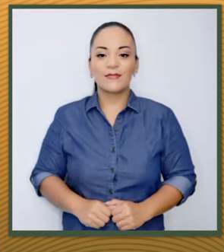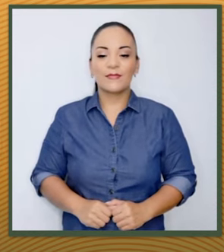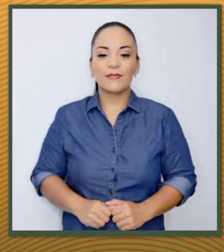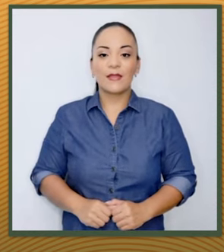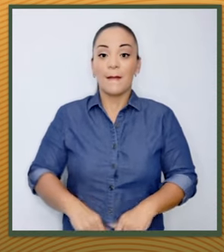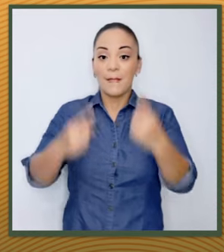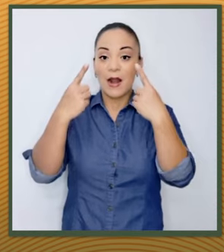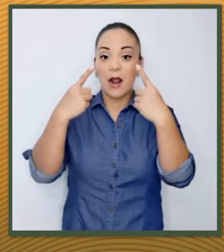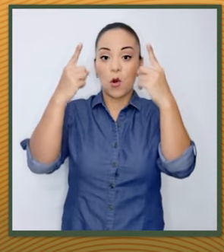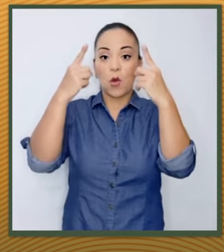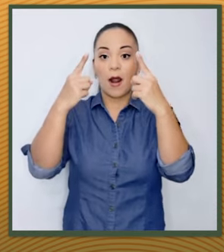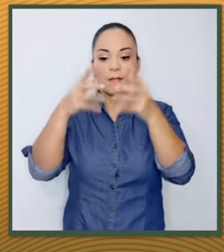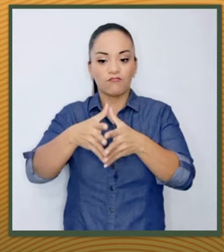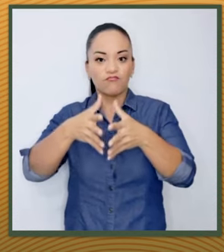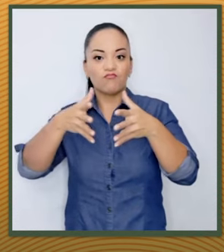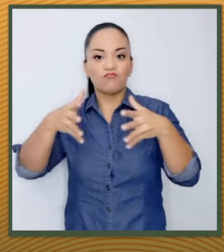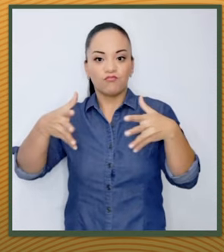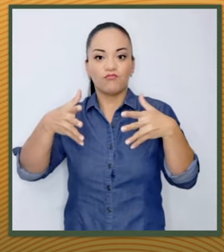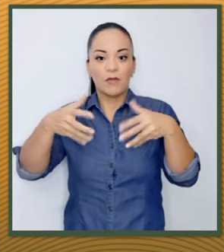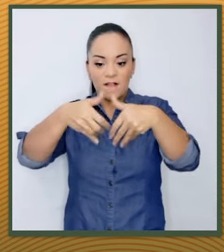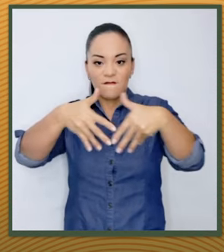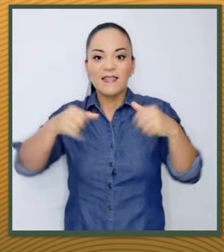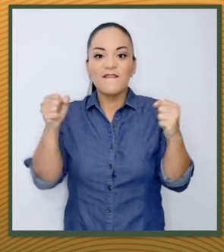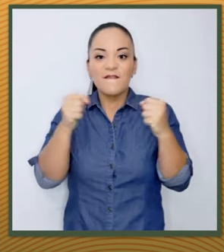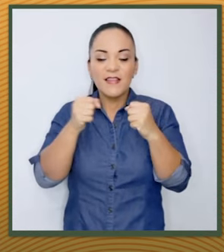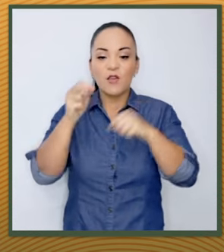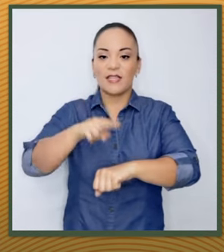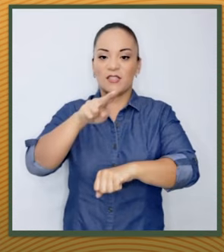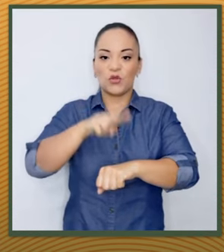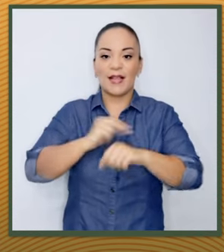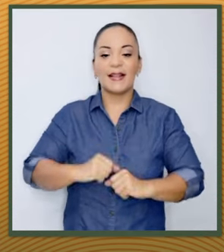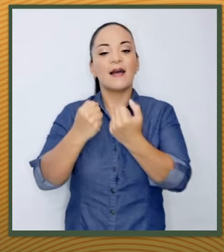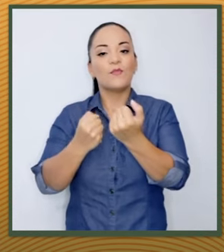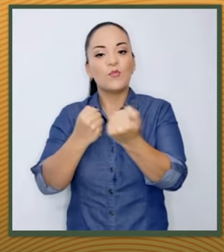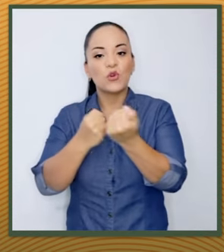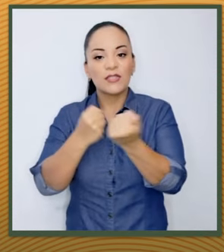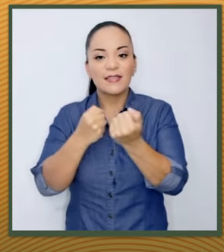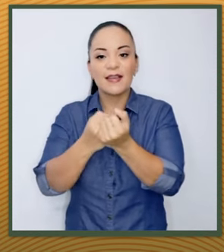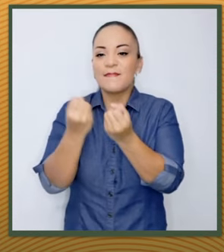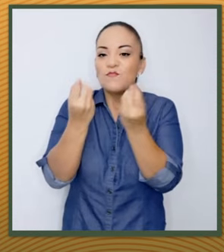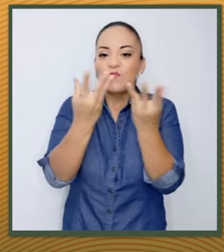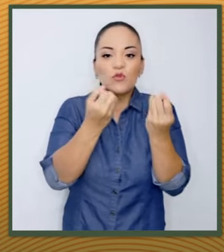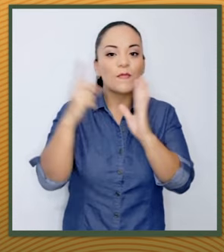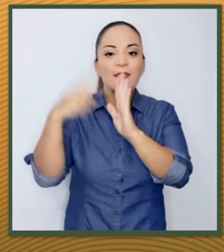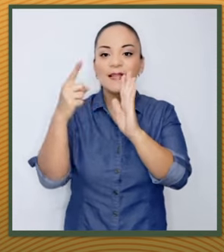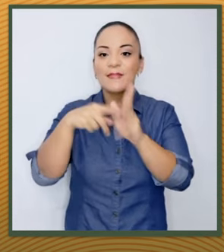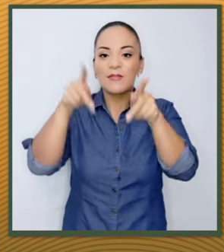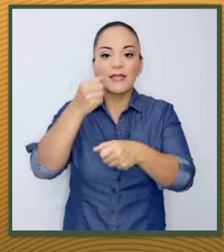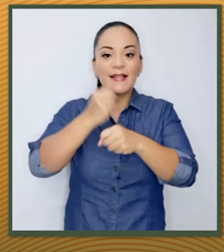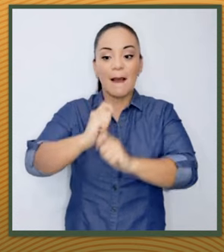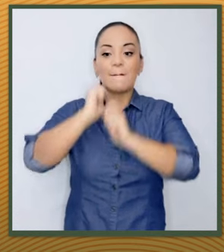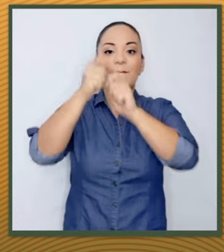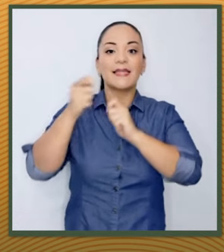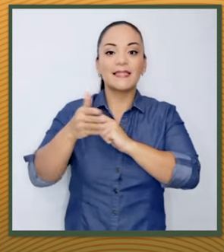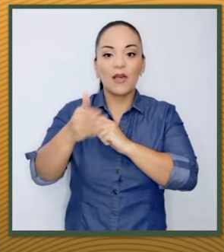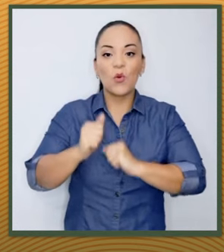Para poder ampliar la red frigorífica nacional, apoyar a los miles de miles de pescadores